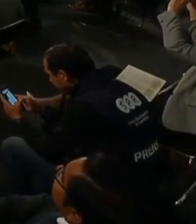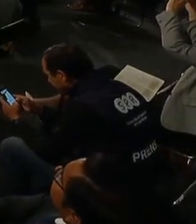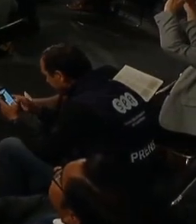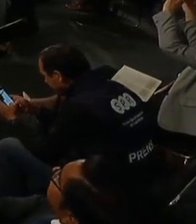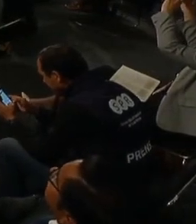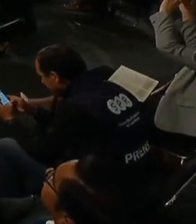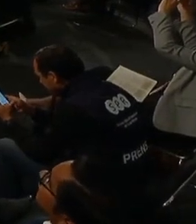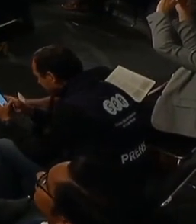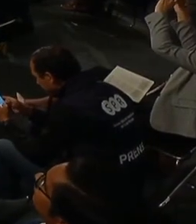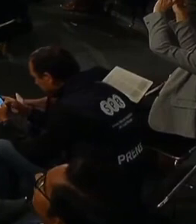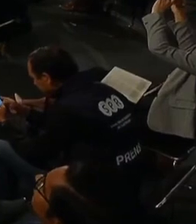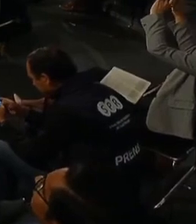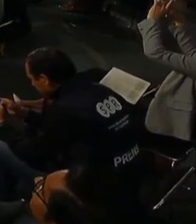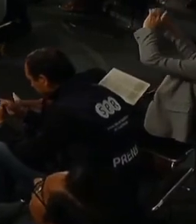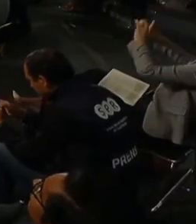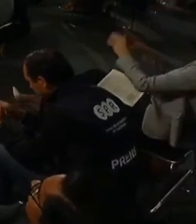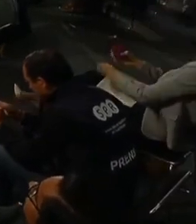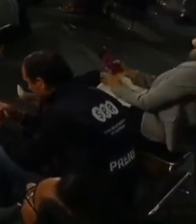ánimo, ánimo.